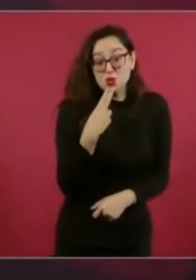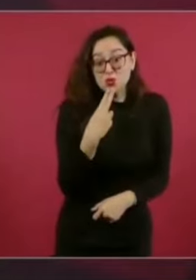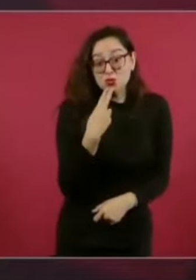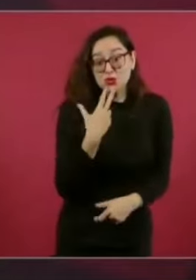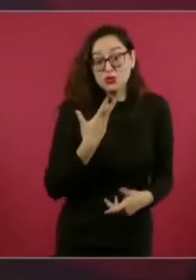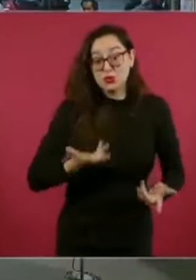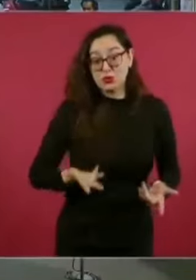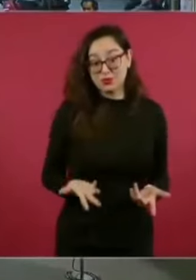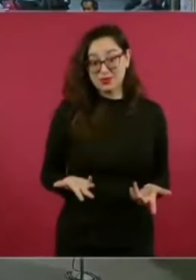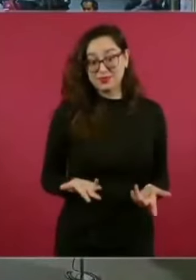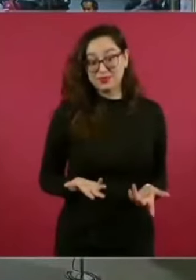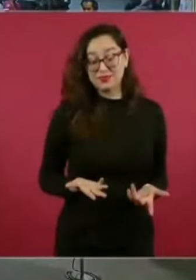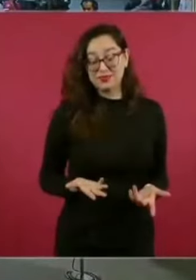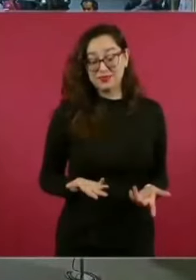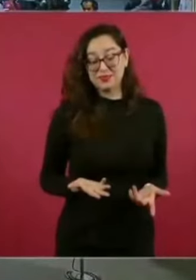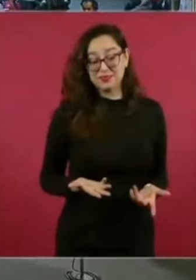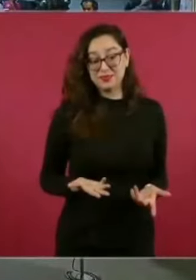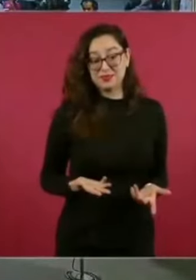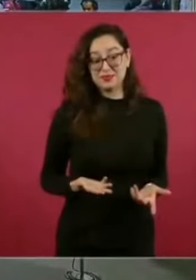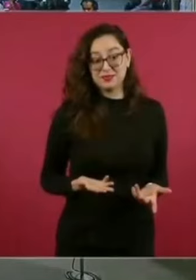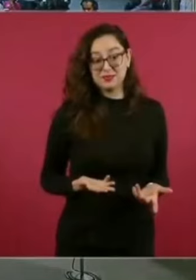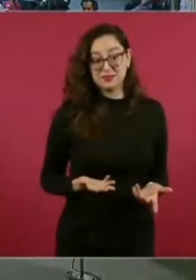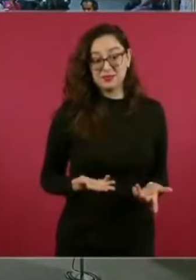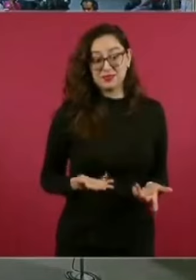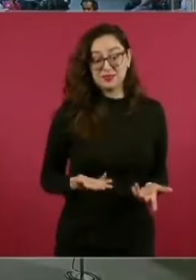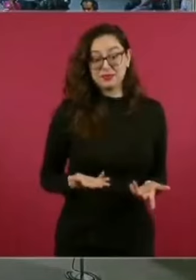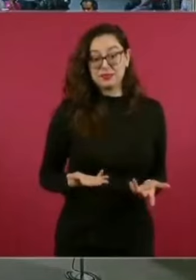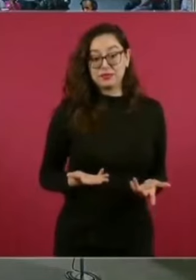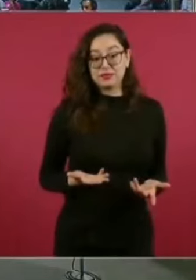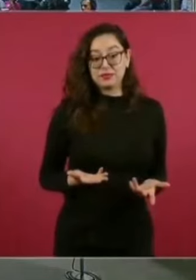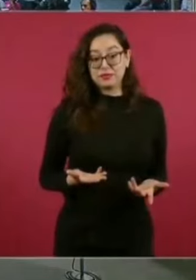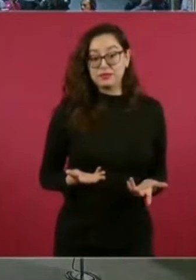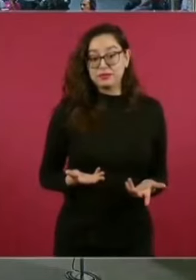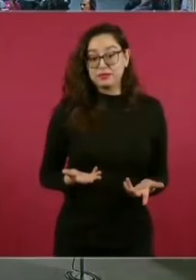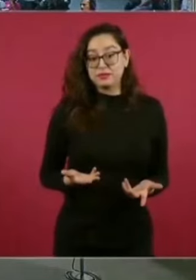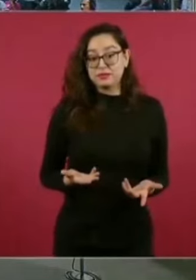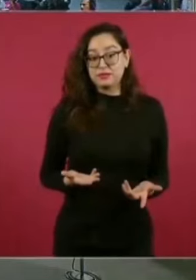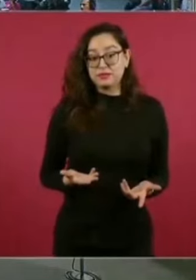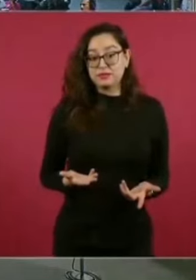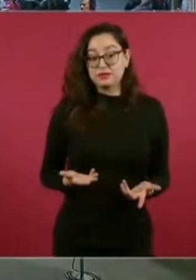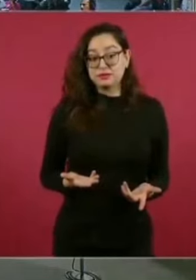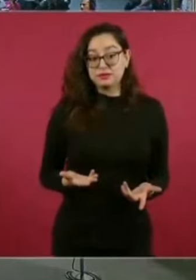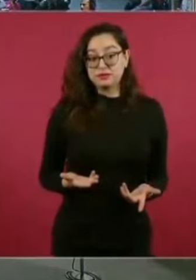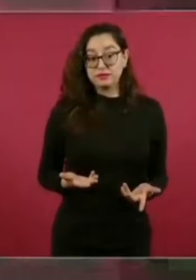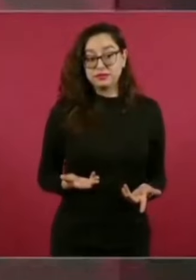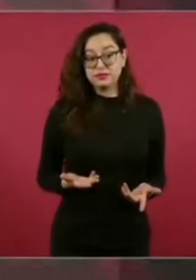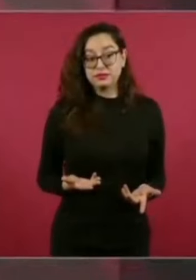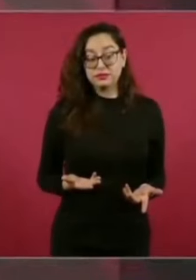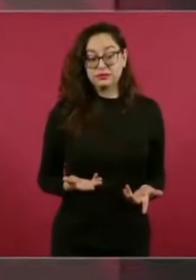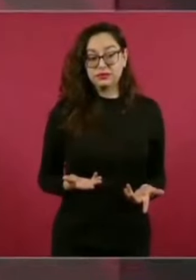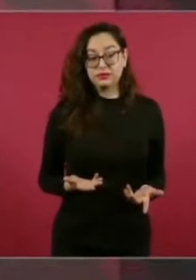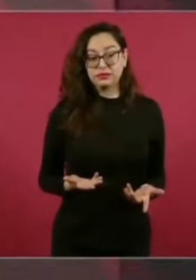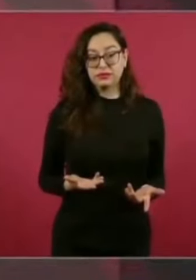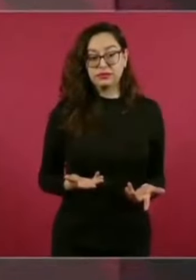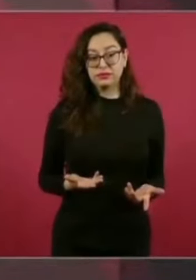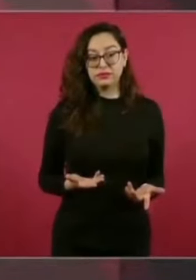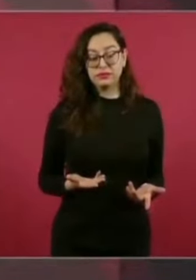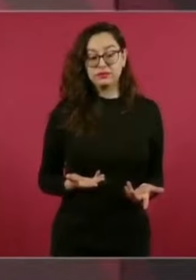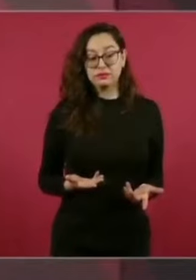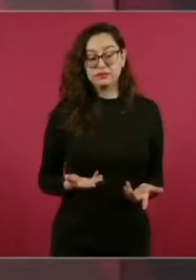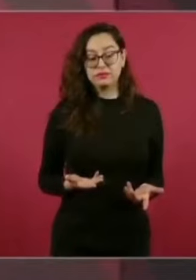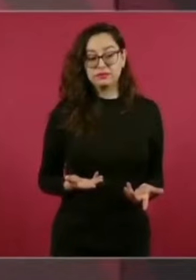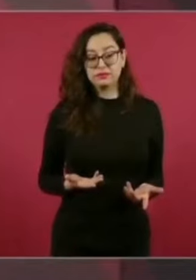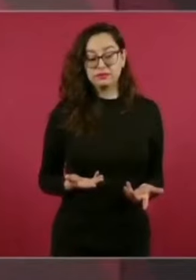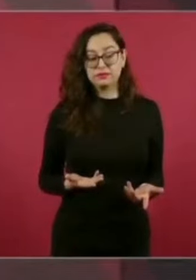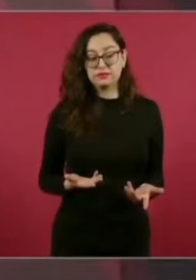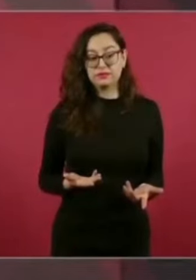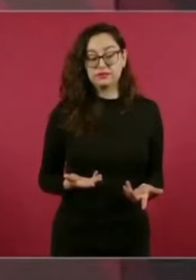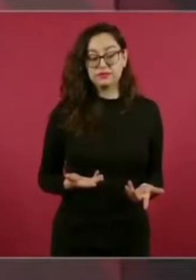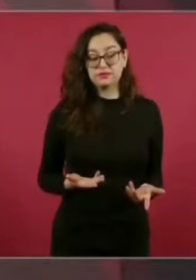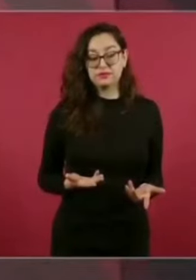perversos.